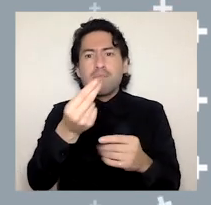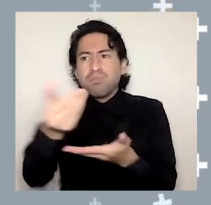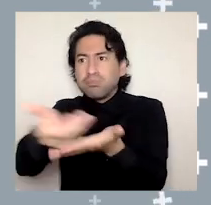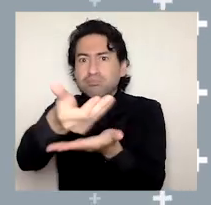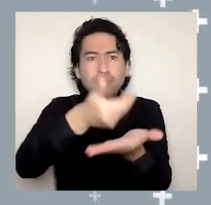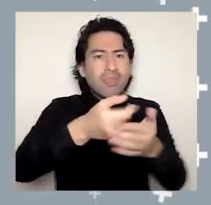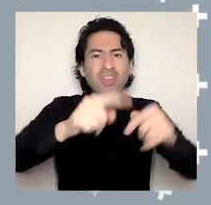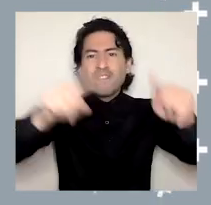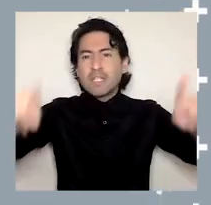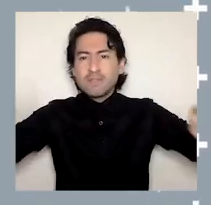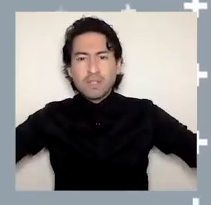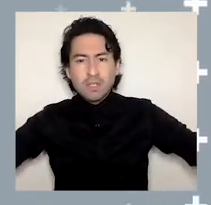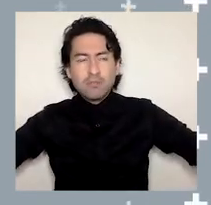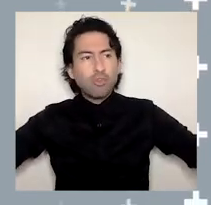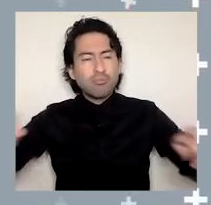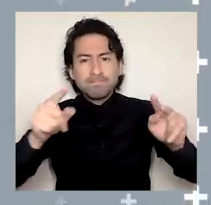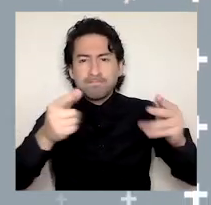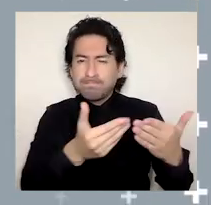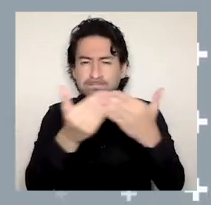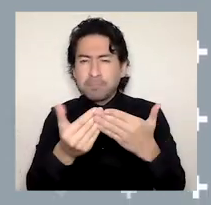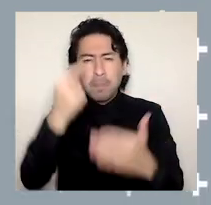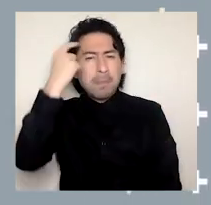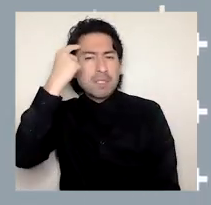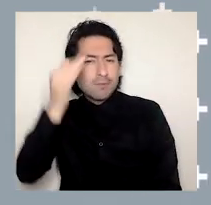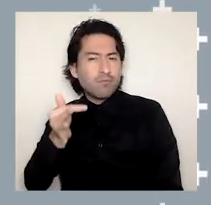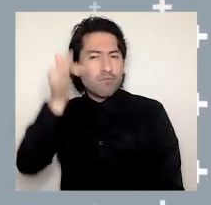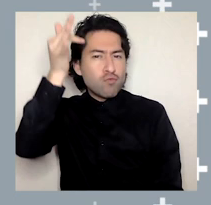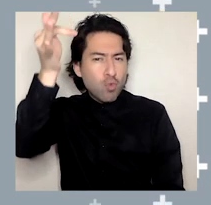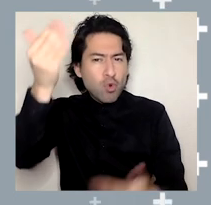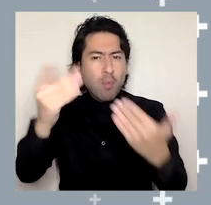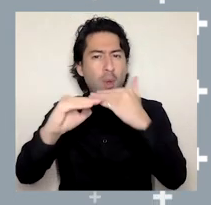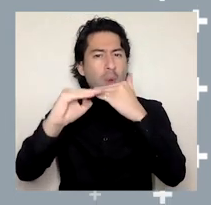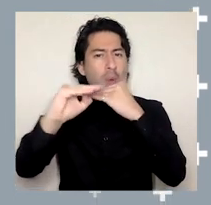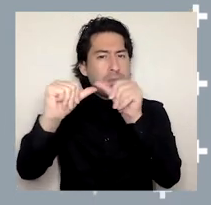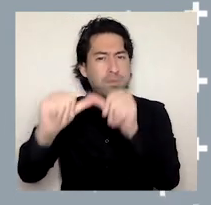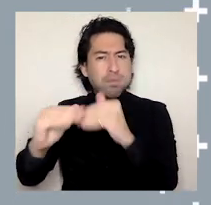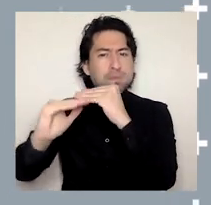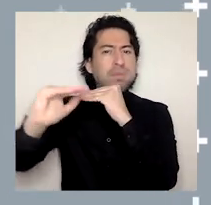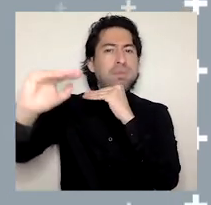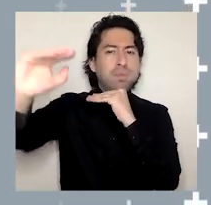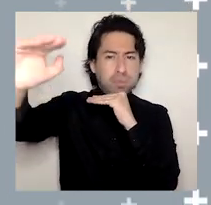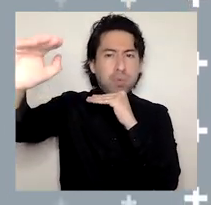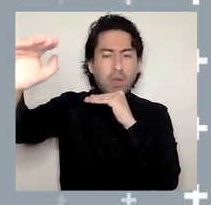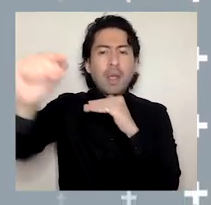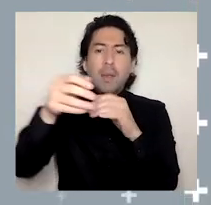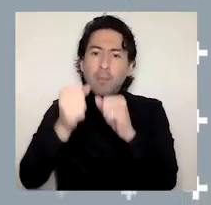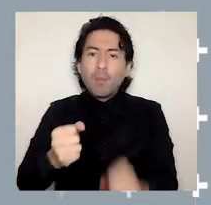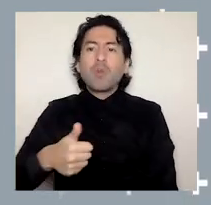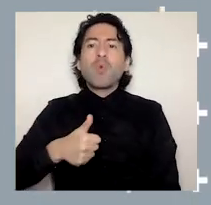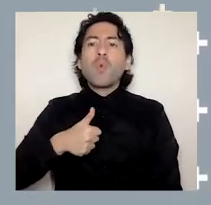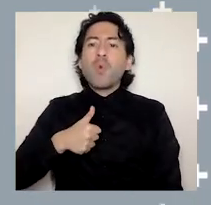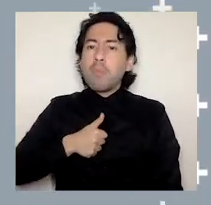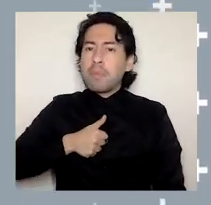para efectos de proyectar sustentablemente nuestra Casa de Estudios y cumplir con los